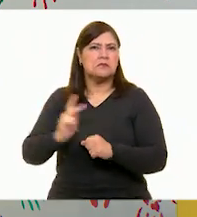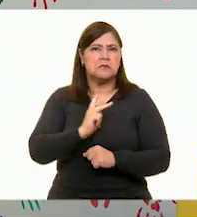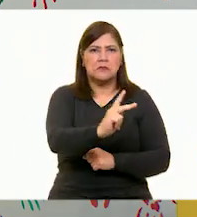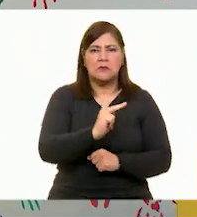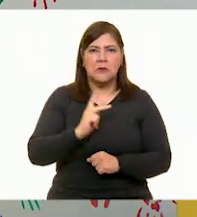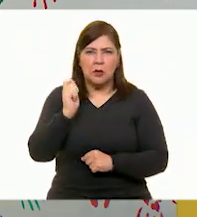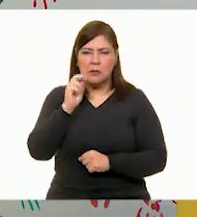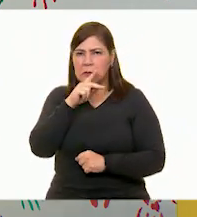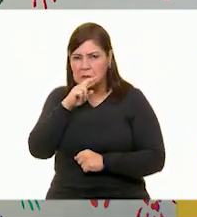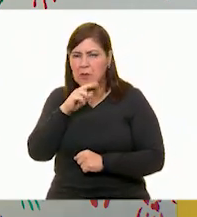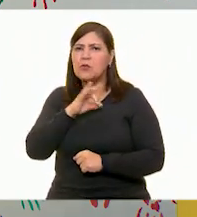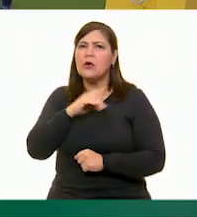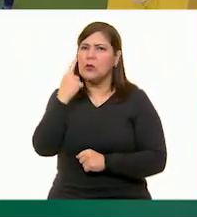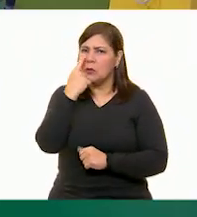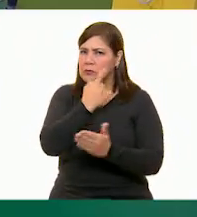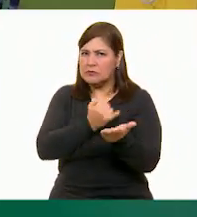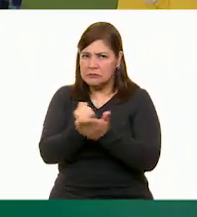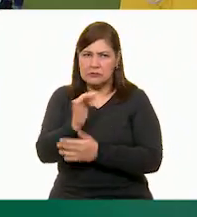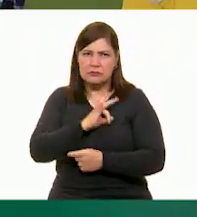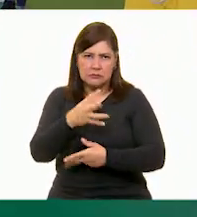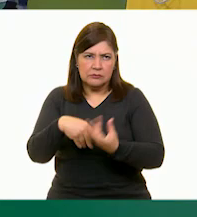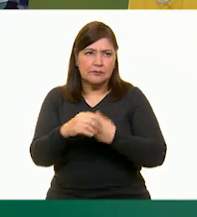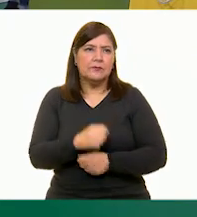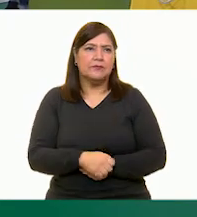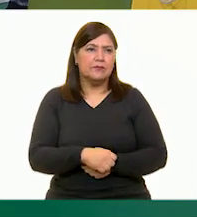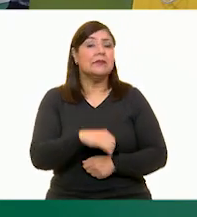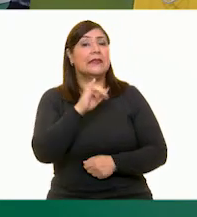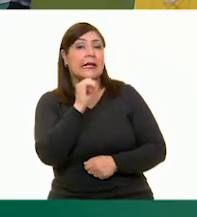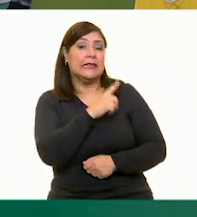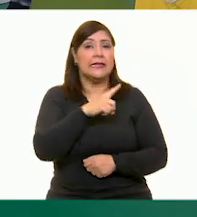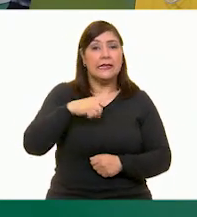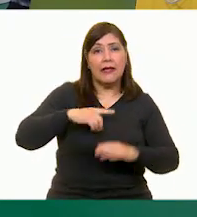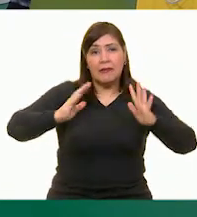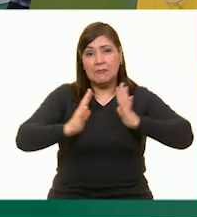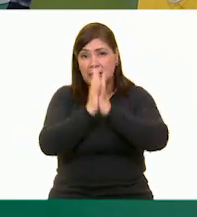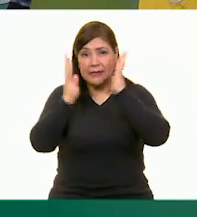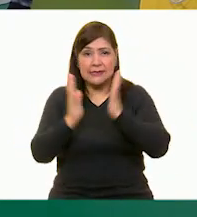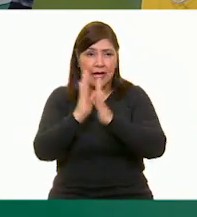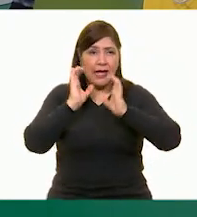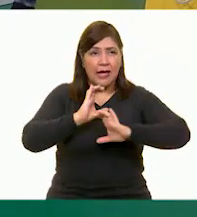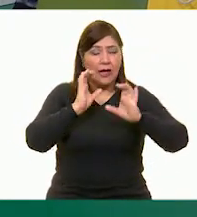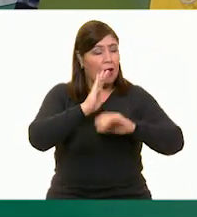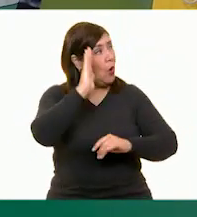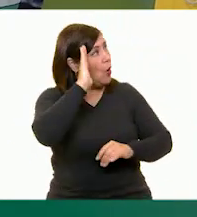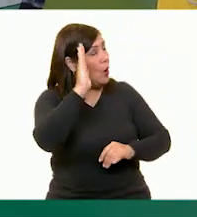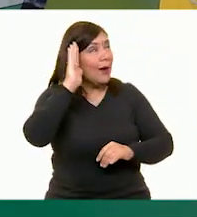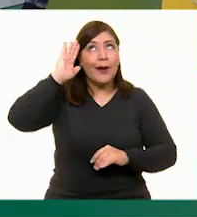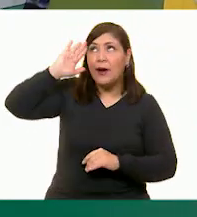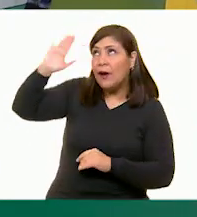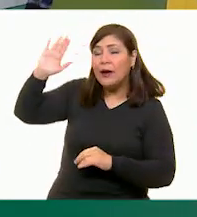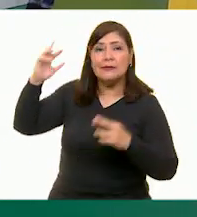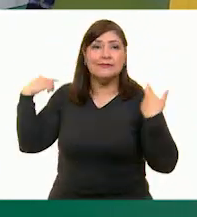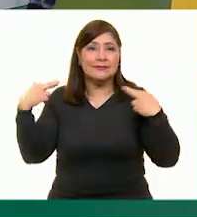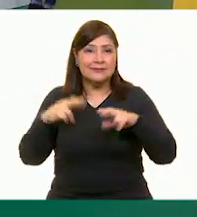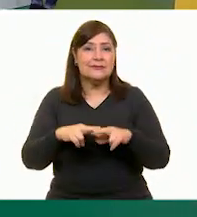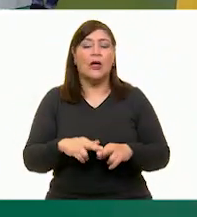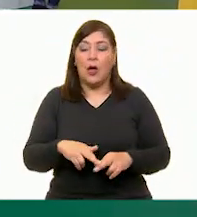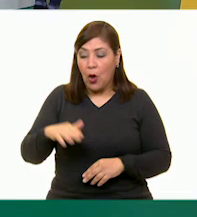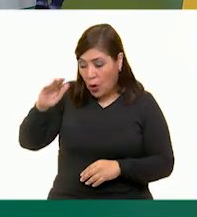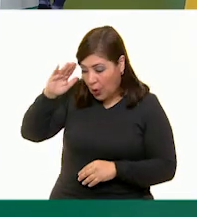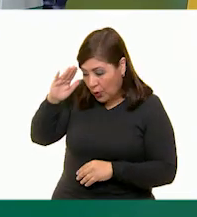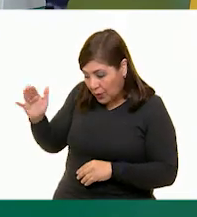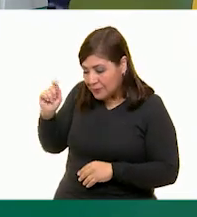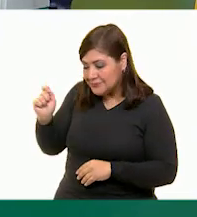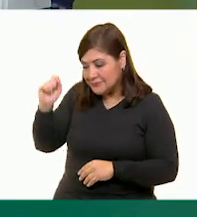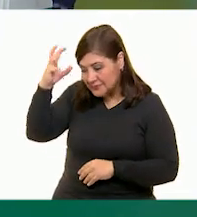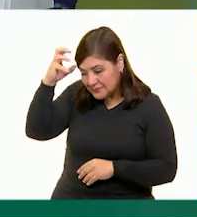decisiones en conjunto. ¡Hay que participar! ¡Hola, Erick! ¡Hola, Panchito! ¡Hola, maestra! ¡Hola, Panchito!